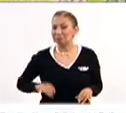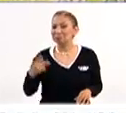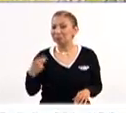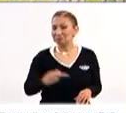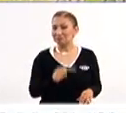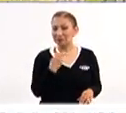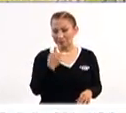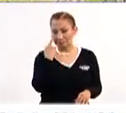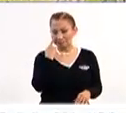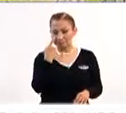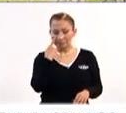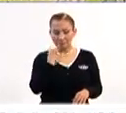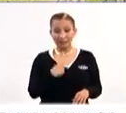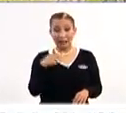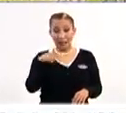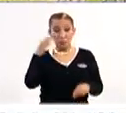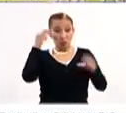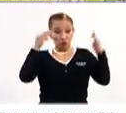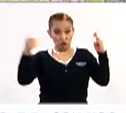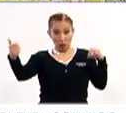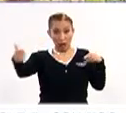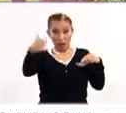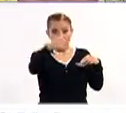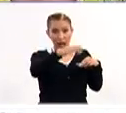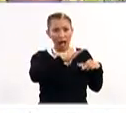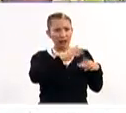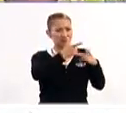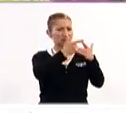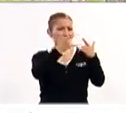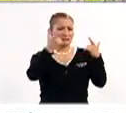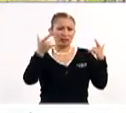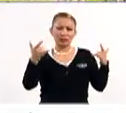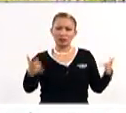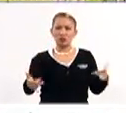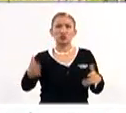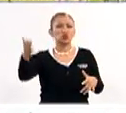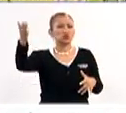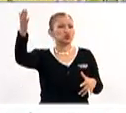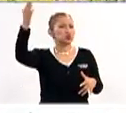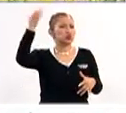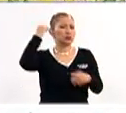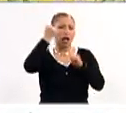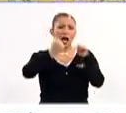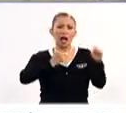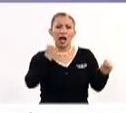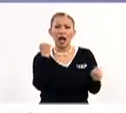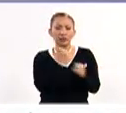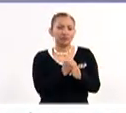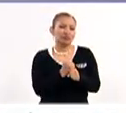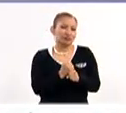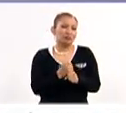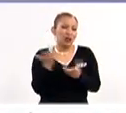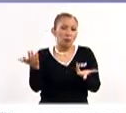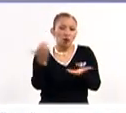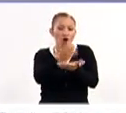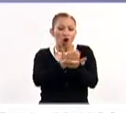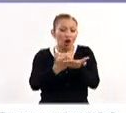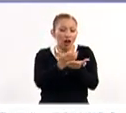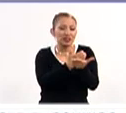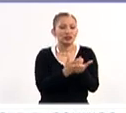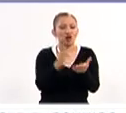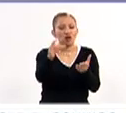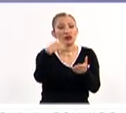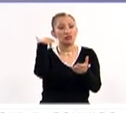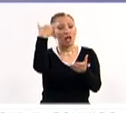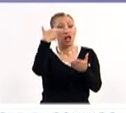porque fíjate que los museos que tienen una historia de hace muchísimos años empiezan obviamente por colecciones de los grandes reyes,